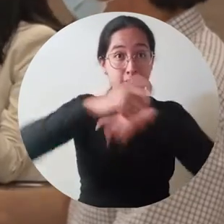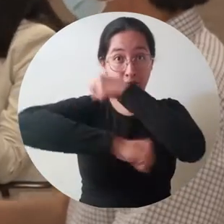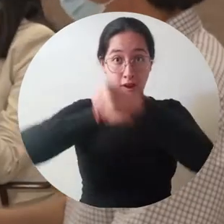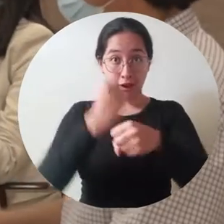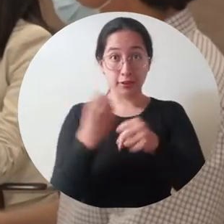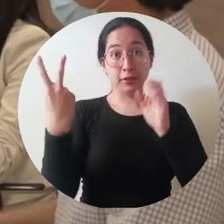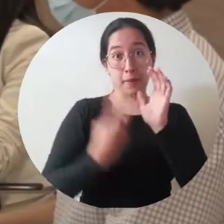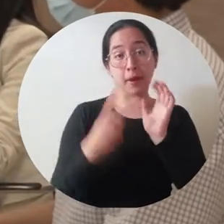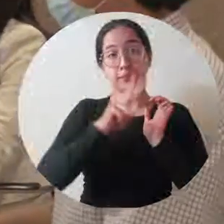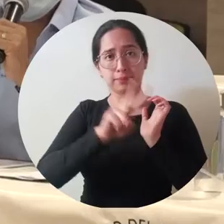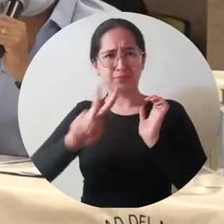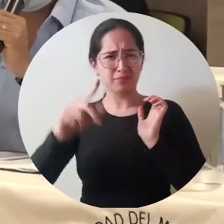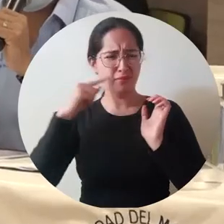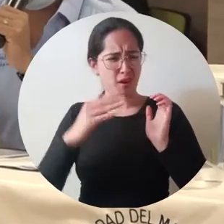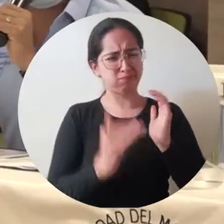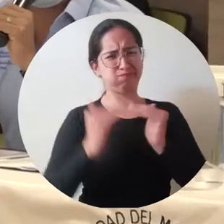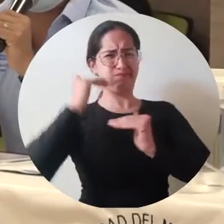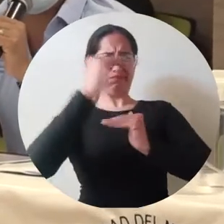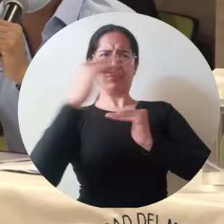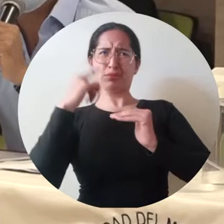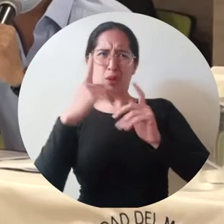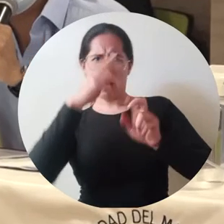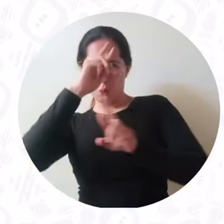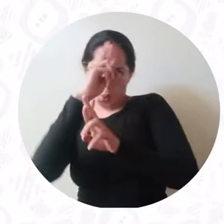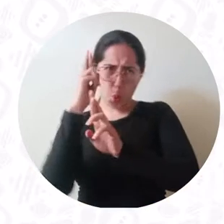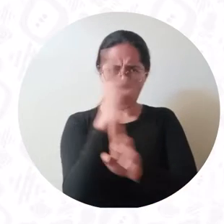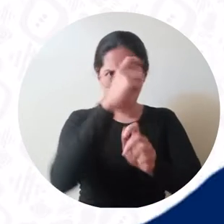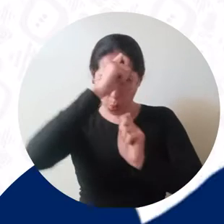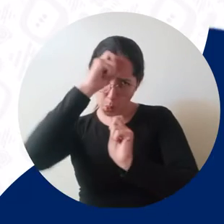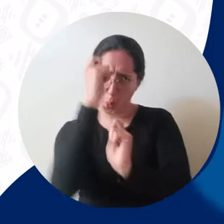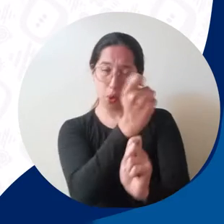alta calificación a la gestión del rector Pablo Vera Salazar.